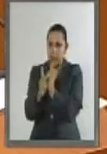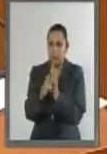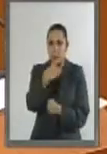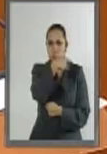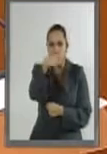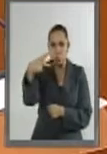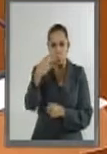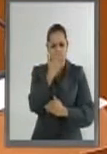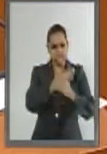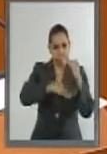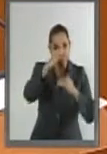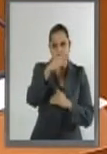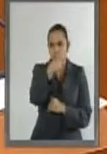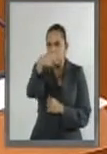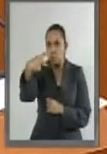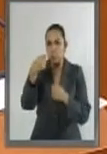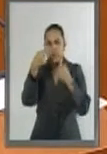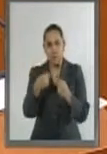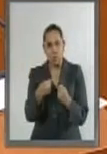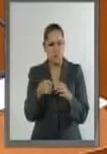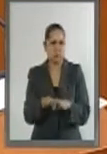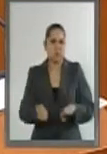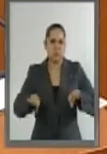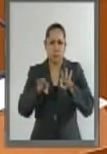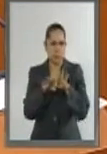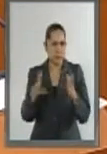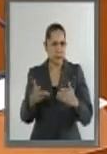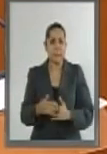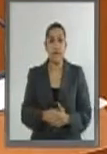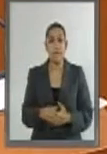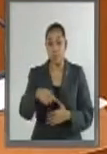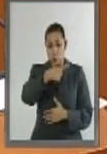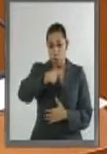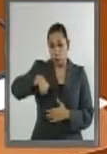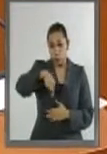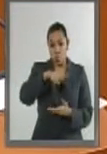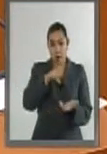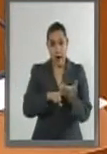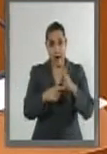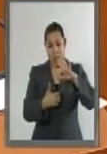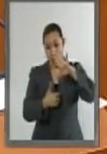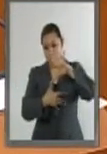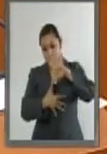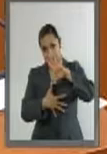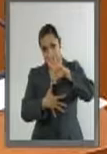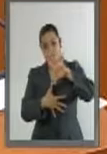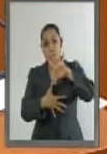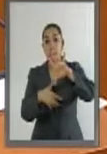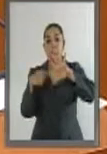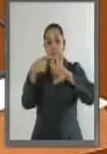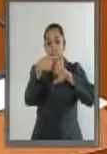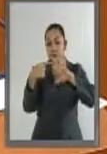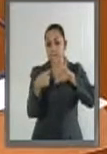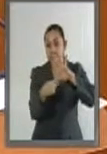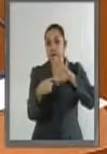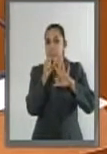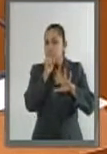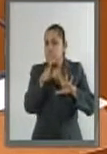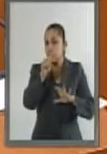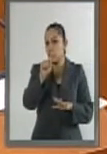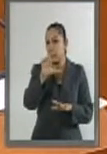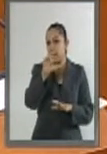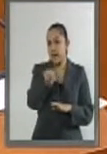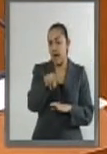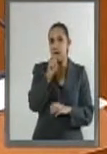Como miembros de una misma región, los socios del Telecán debemos impulsar la competitividad y el